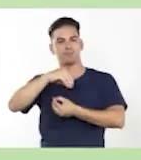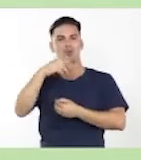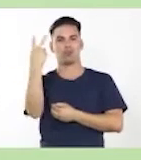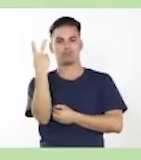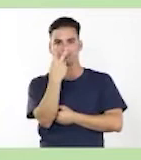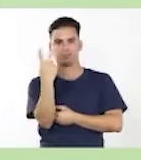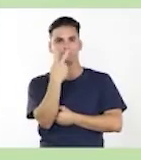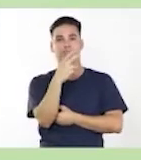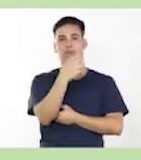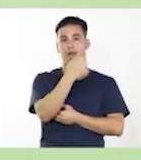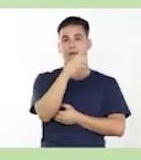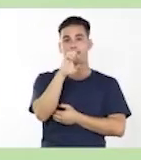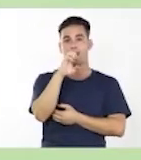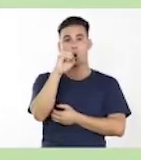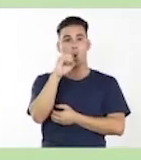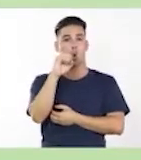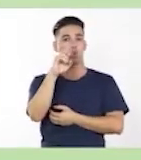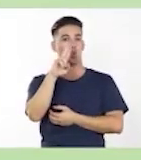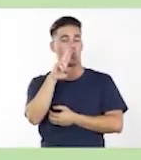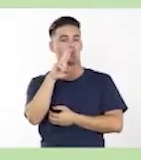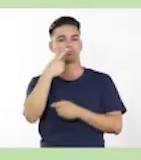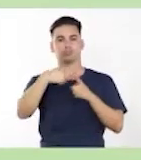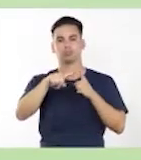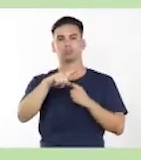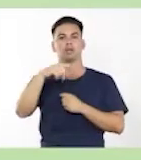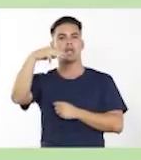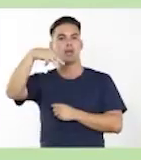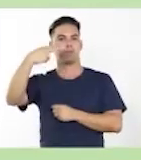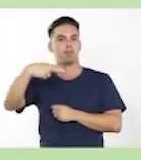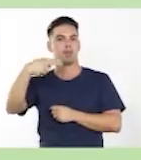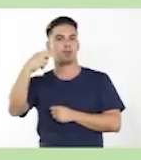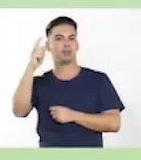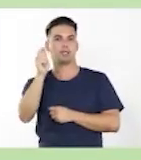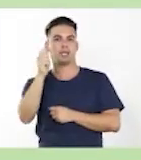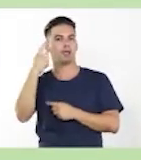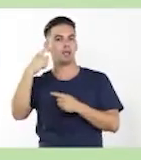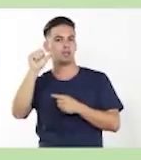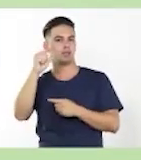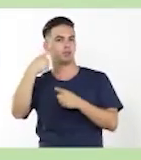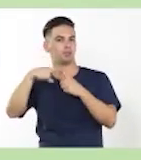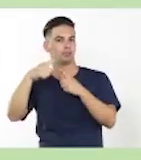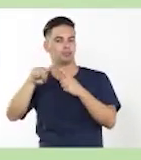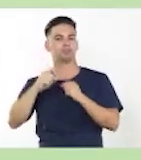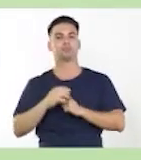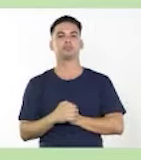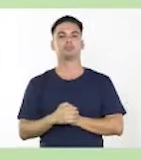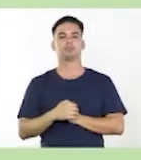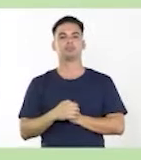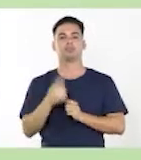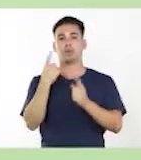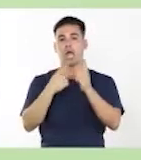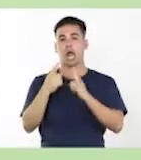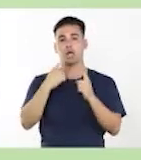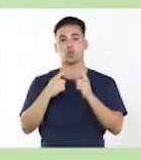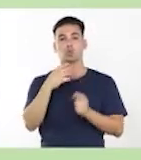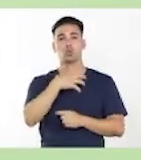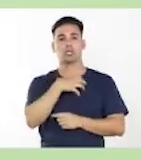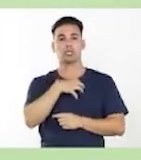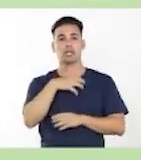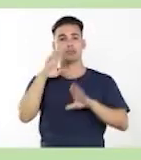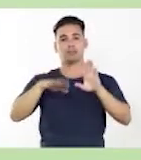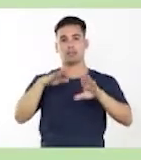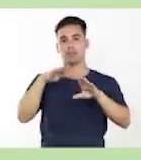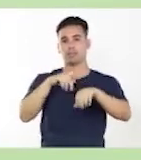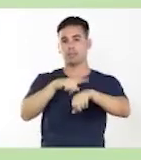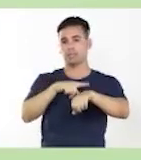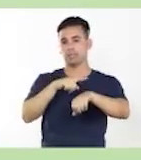como en una consonante. Bien, hay verbos que presentan cambios de letras en determinados tiempos